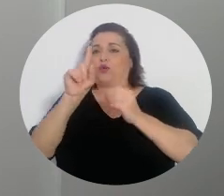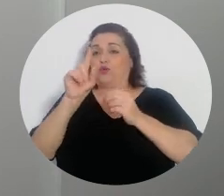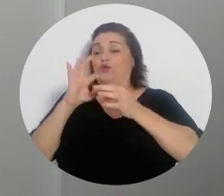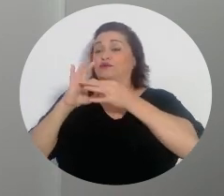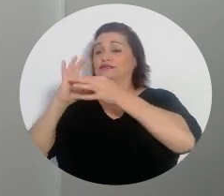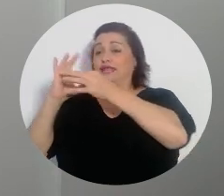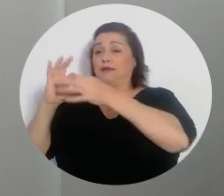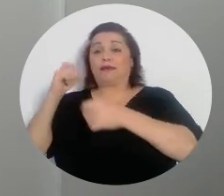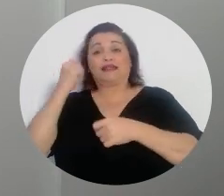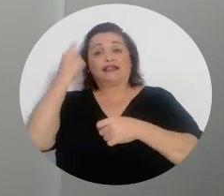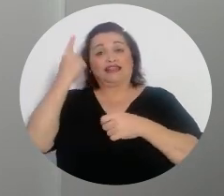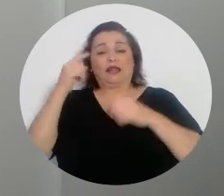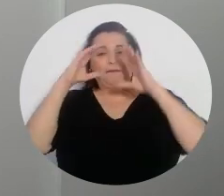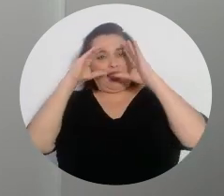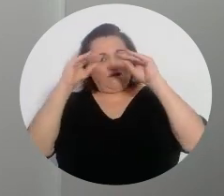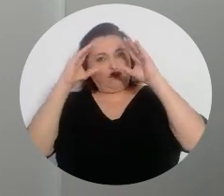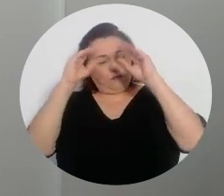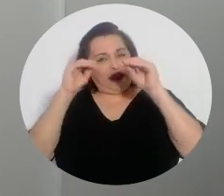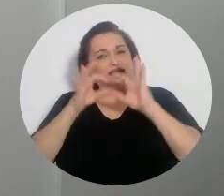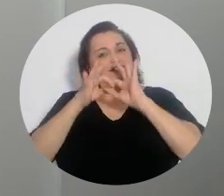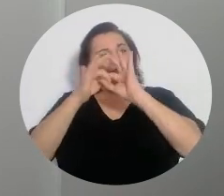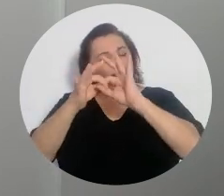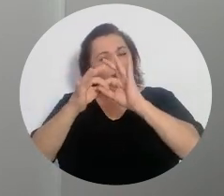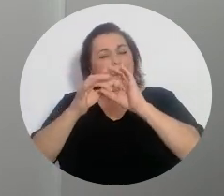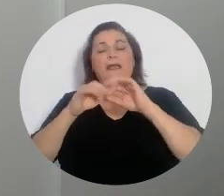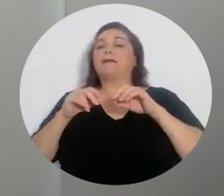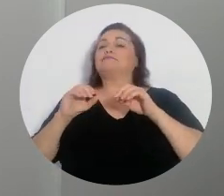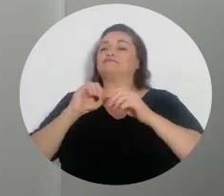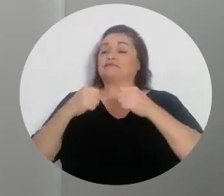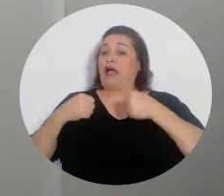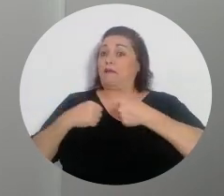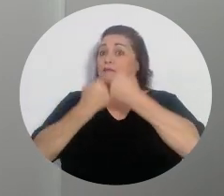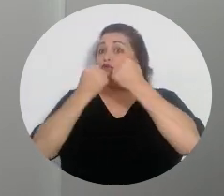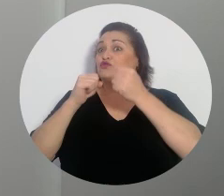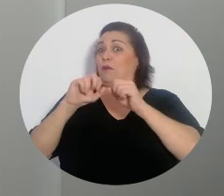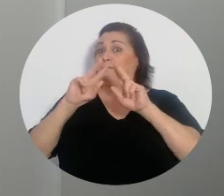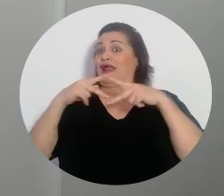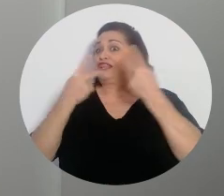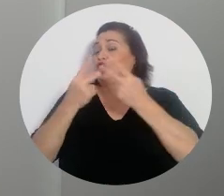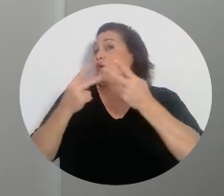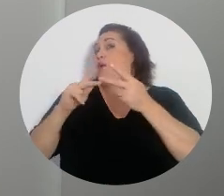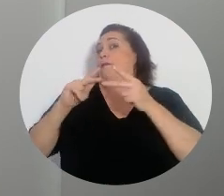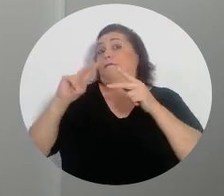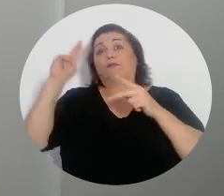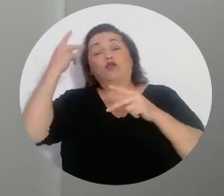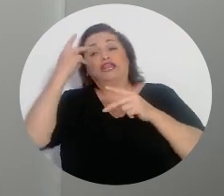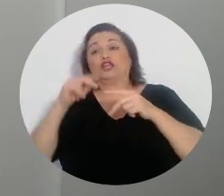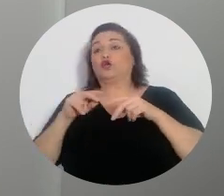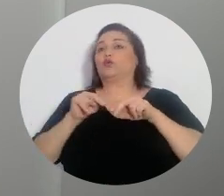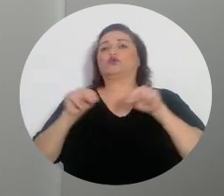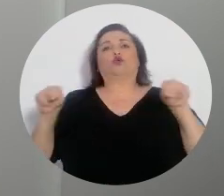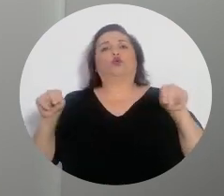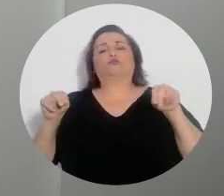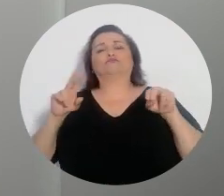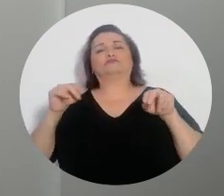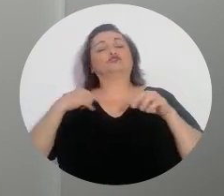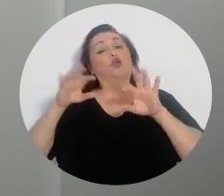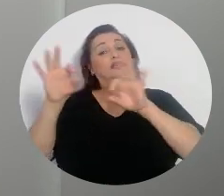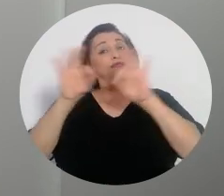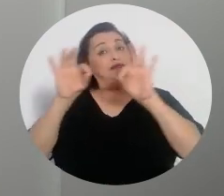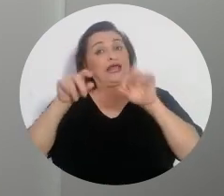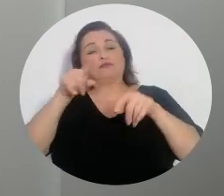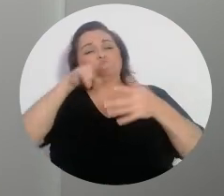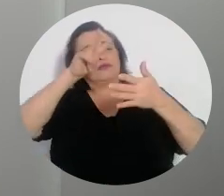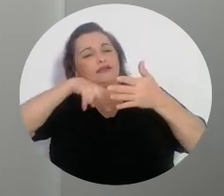número uno de la serie Para Entender para informarse acerca de la beligerancia política. También, si usted es funcionario o funcionaria pública, le invitamos